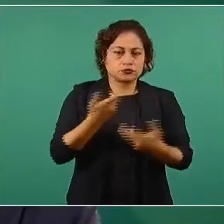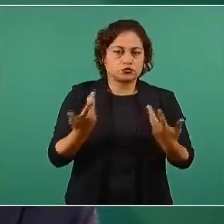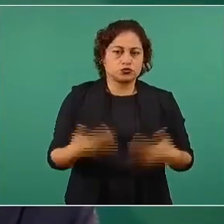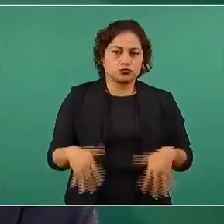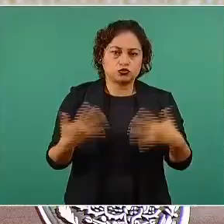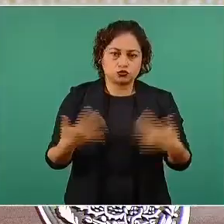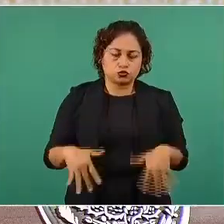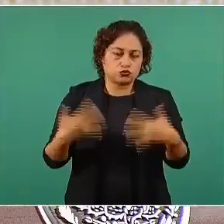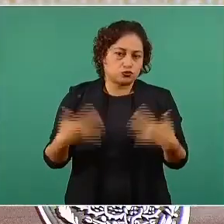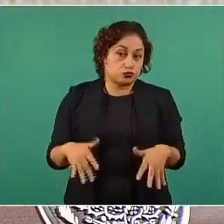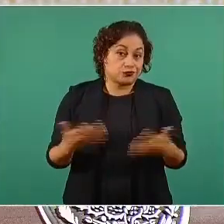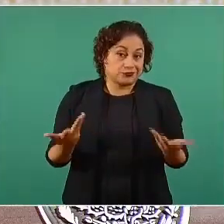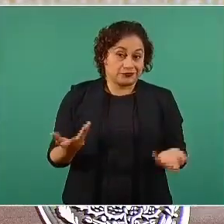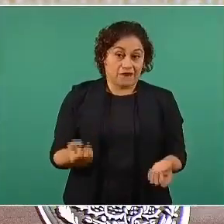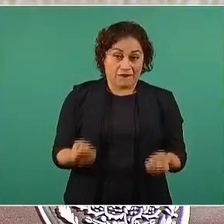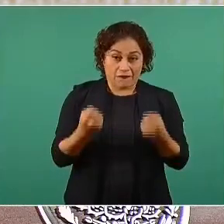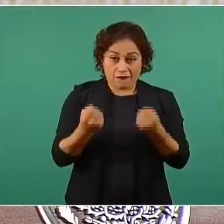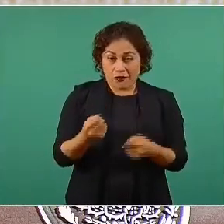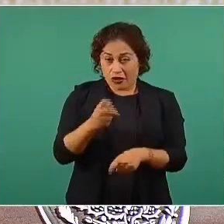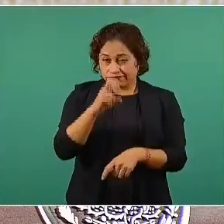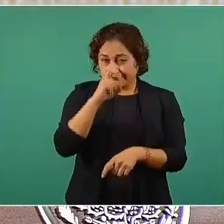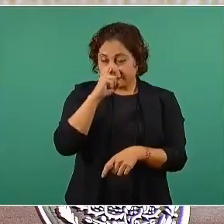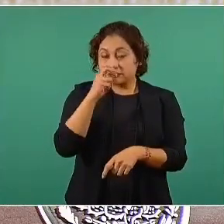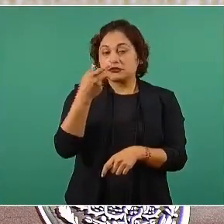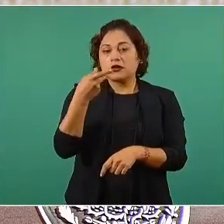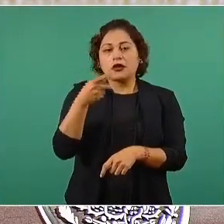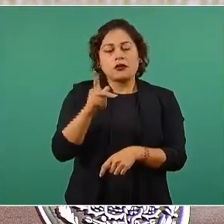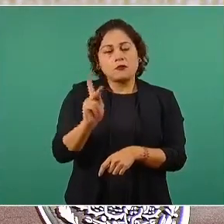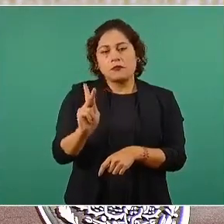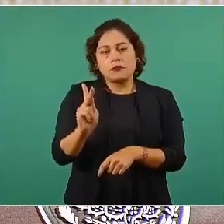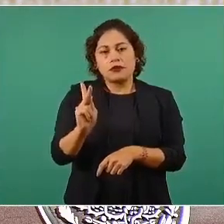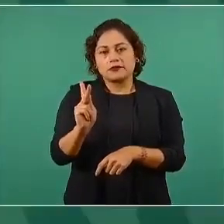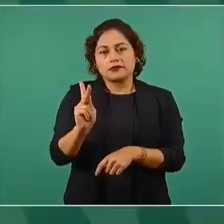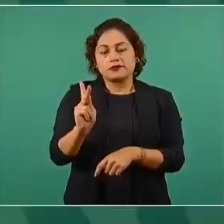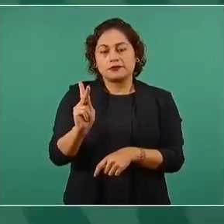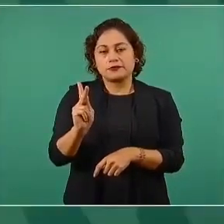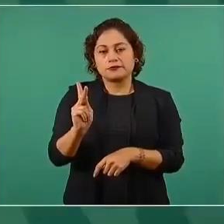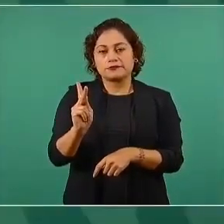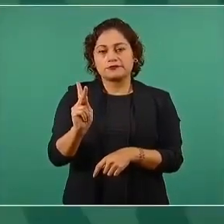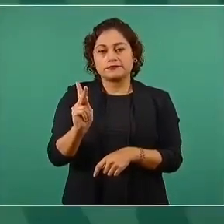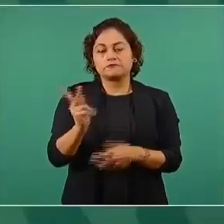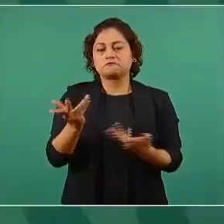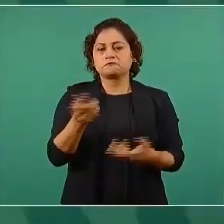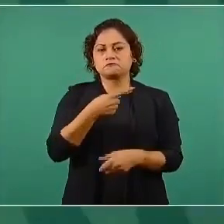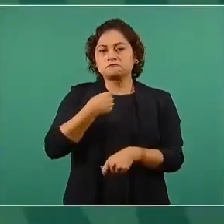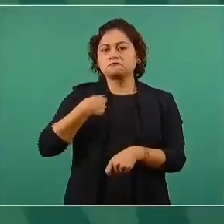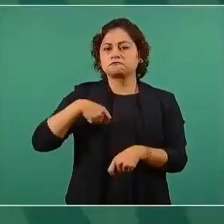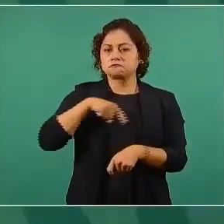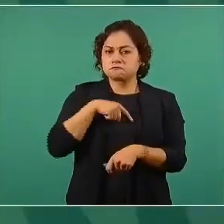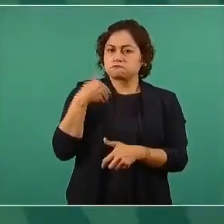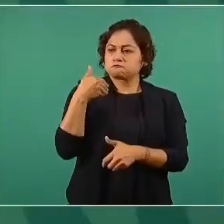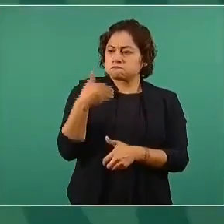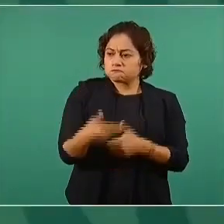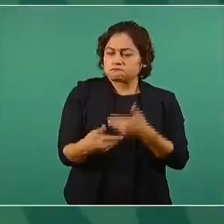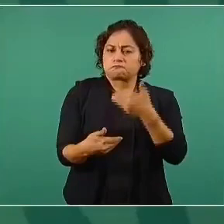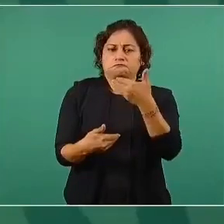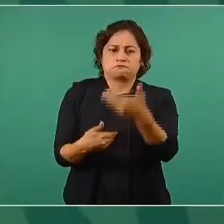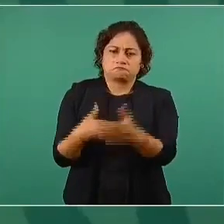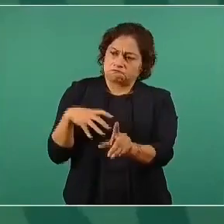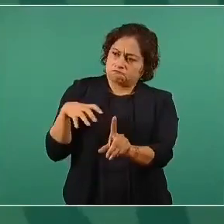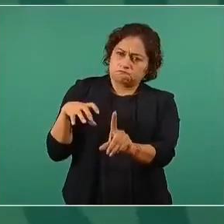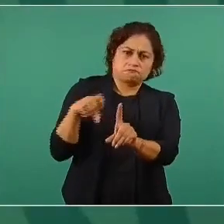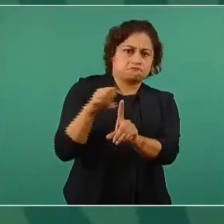Y aún así, vamos avanzando. Lo más